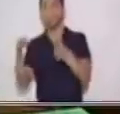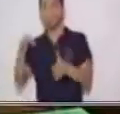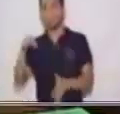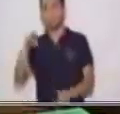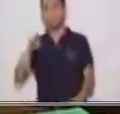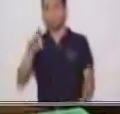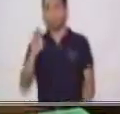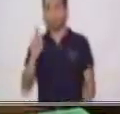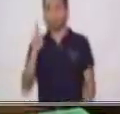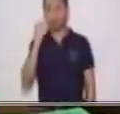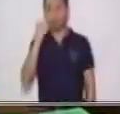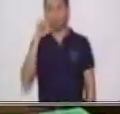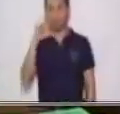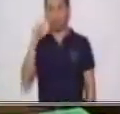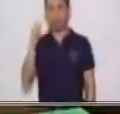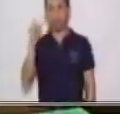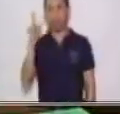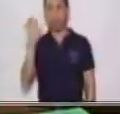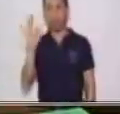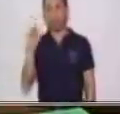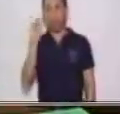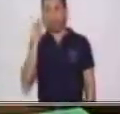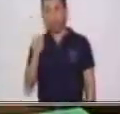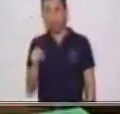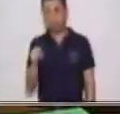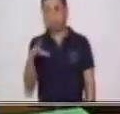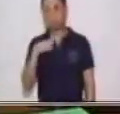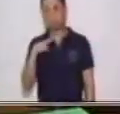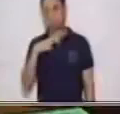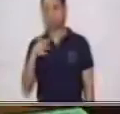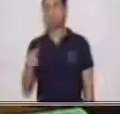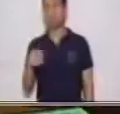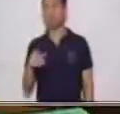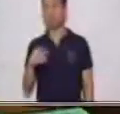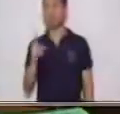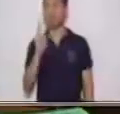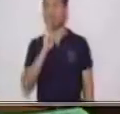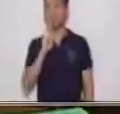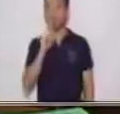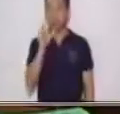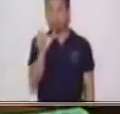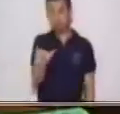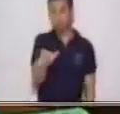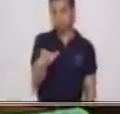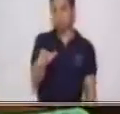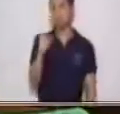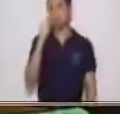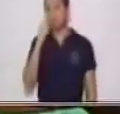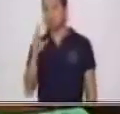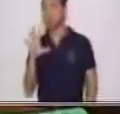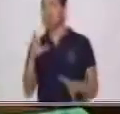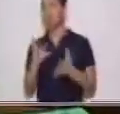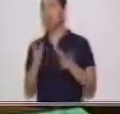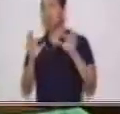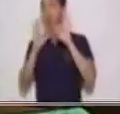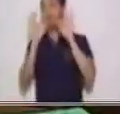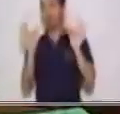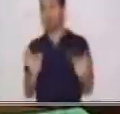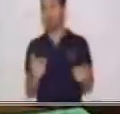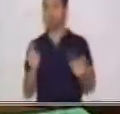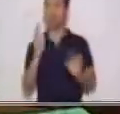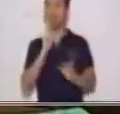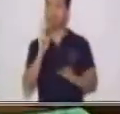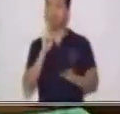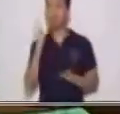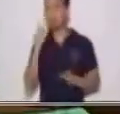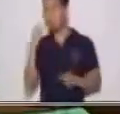acción que está ejecutando el sujeto? Y para poder ver las formas verbales que vamos a utilizar,